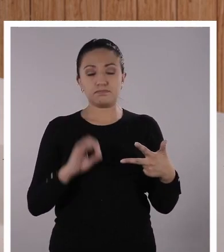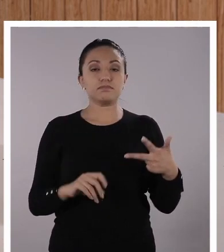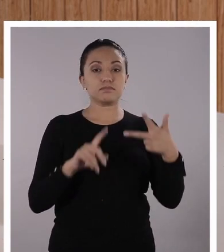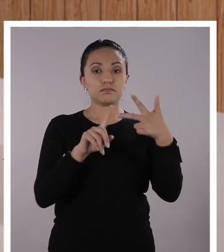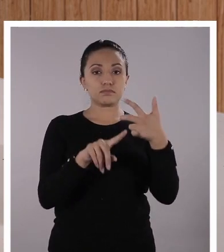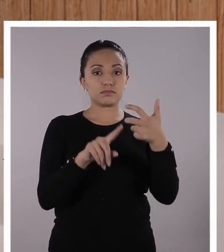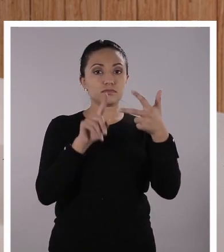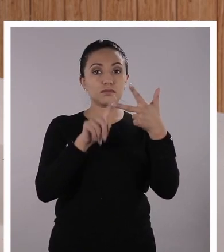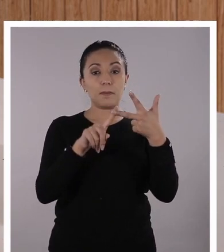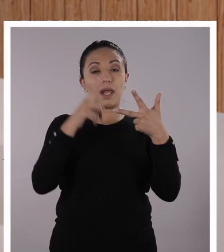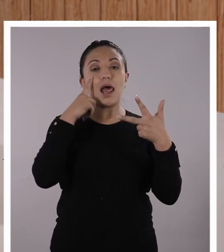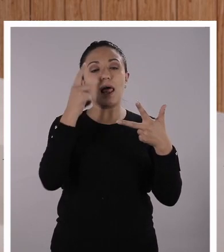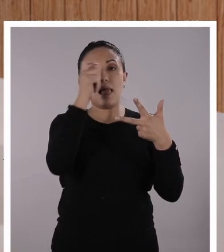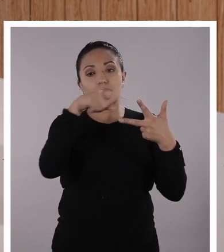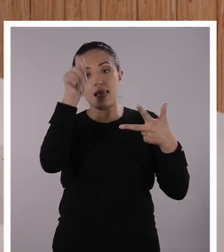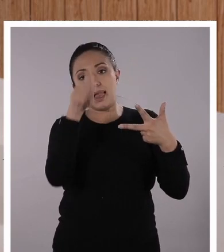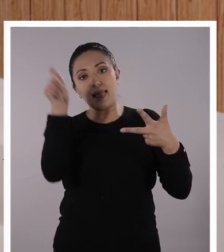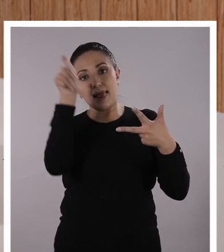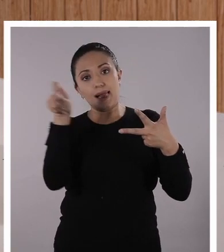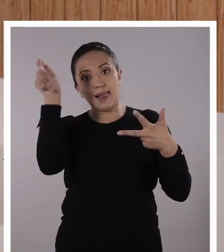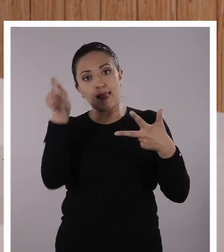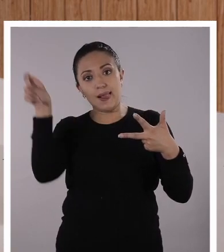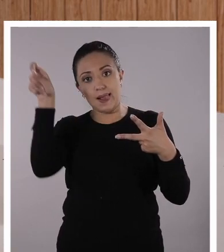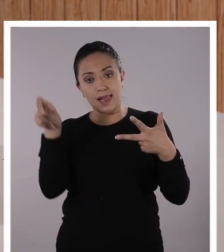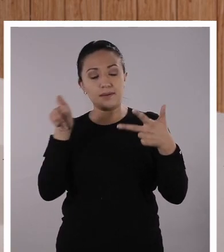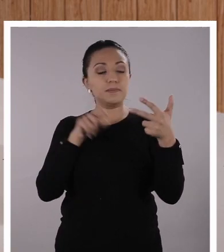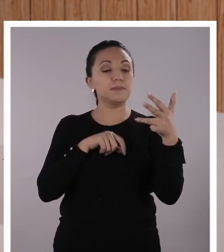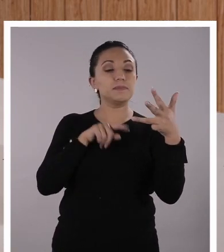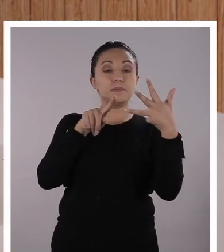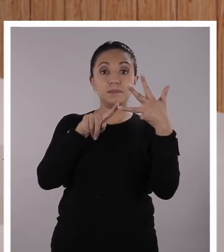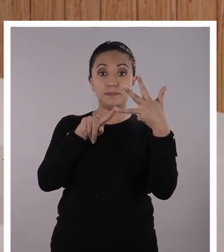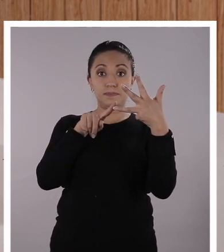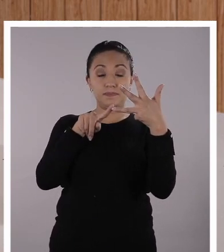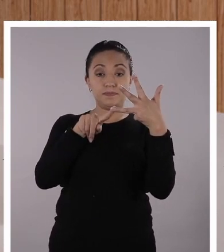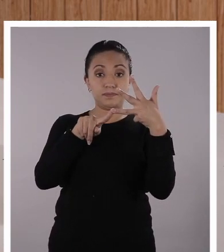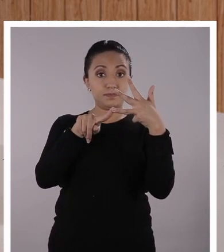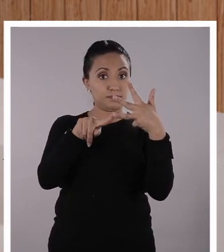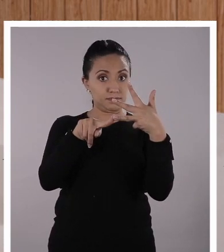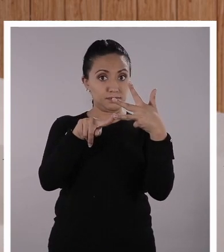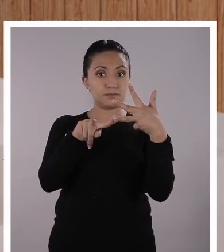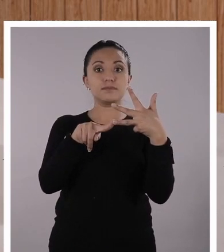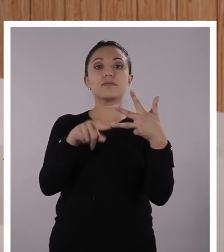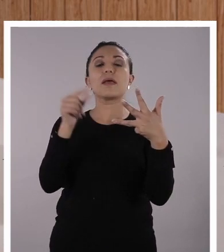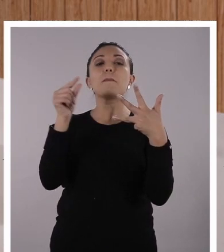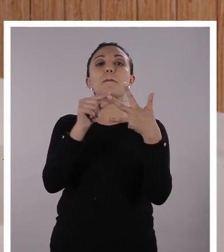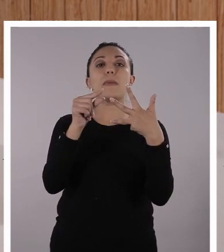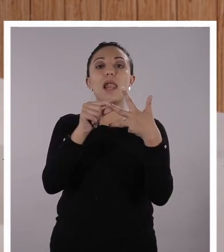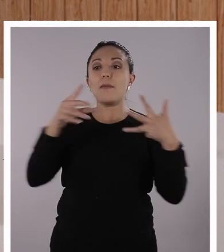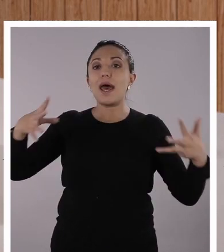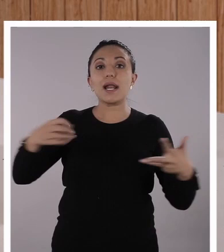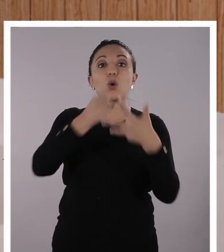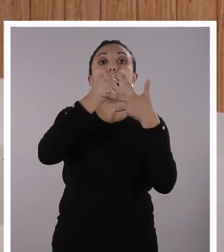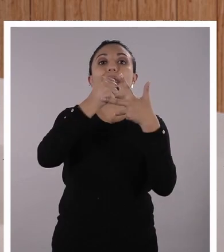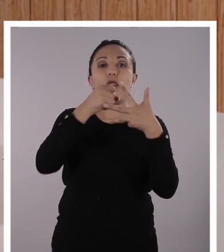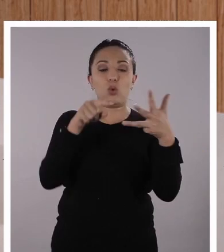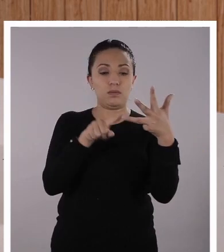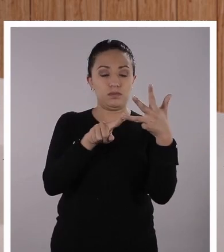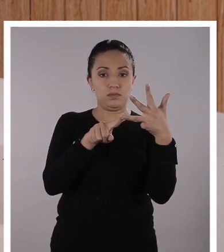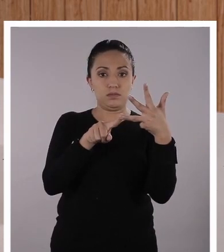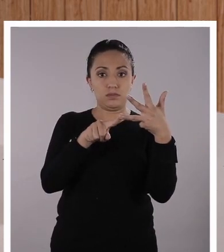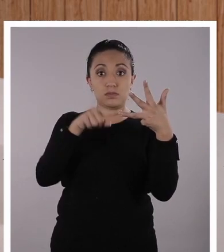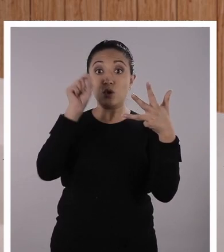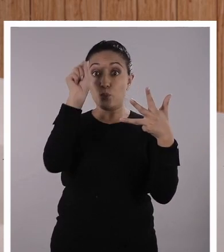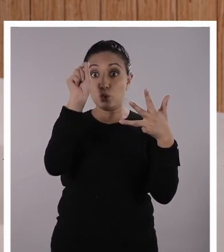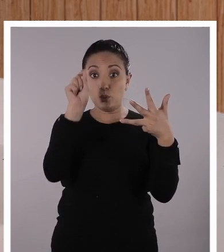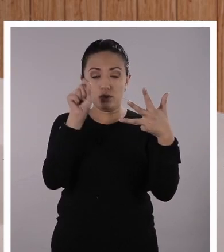súper bien ubicada esta fuente. Luego de esto, debemos poner, Santi, la palabra recuperado y ponemos